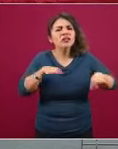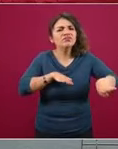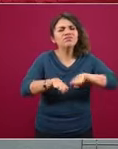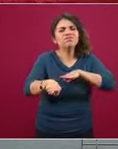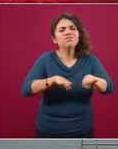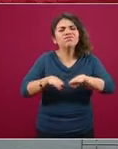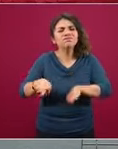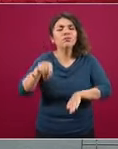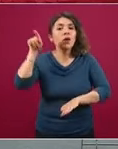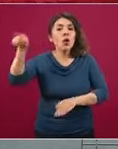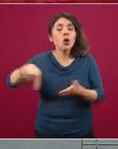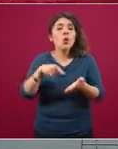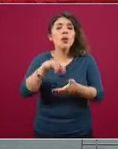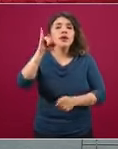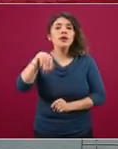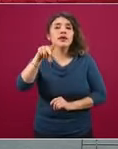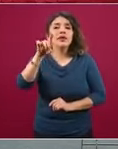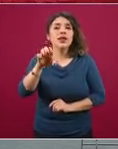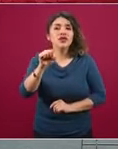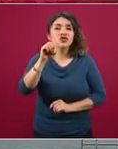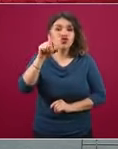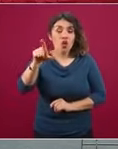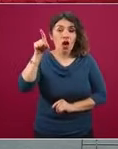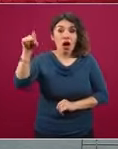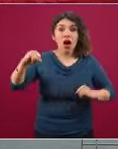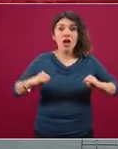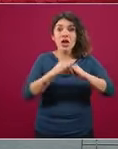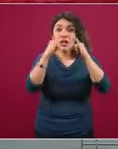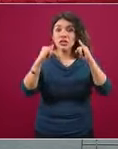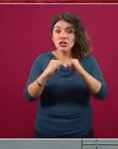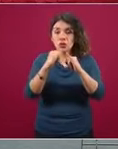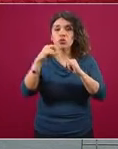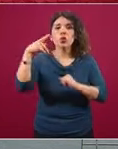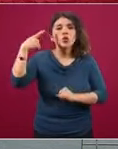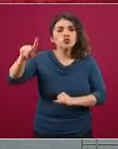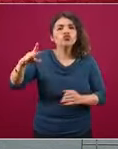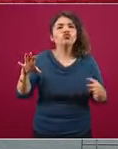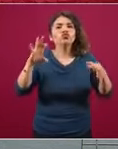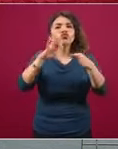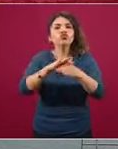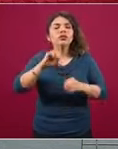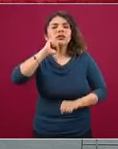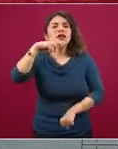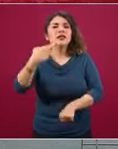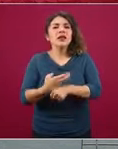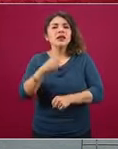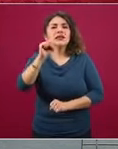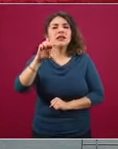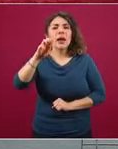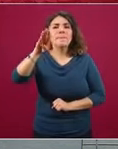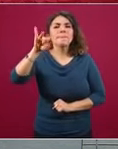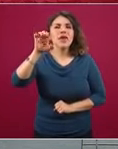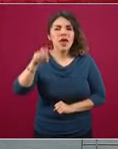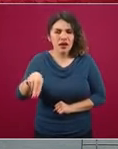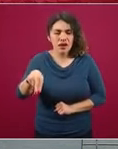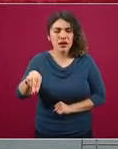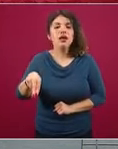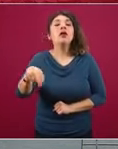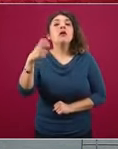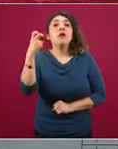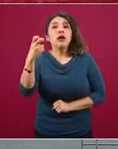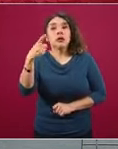desde desde el INDESOL, este instituto desconcentrado que pertenece a la Secretaría de Bienestar y que